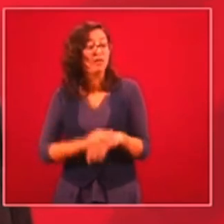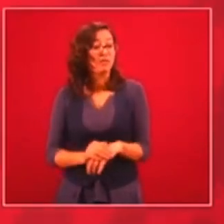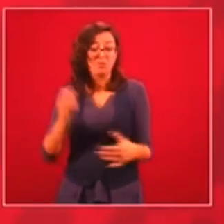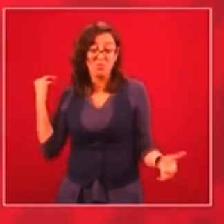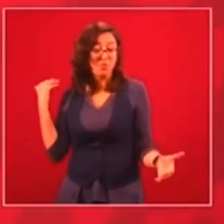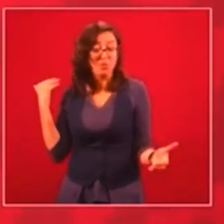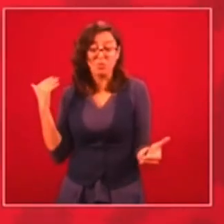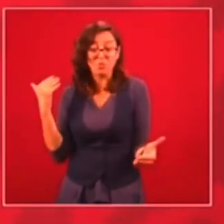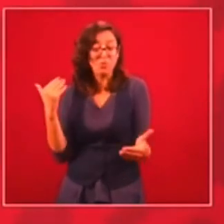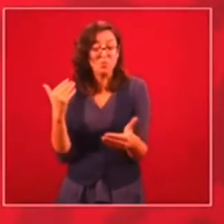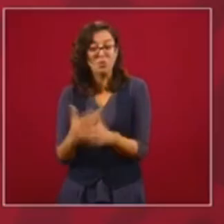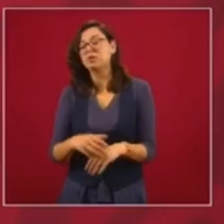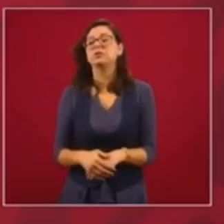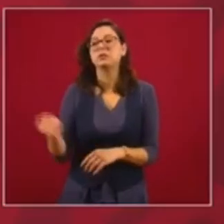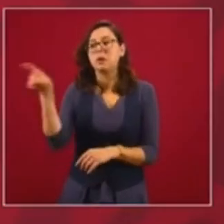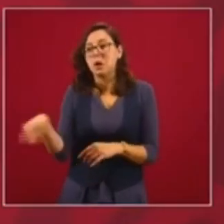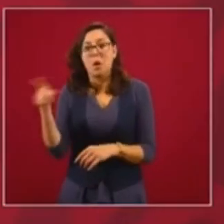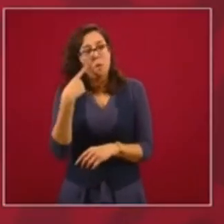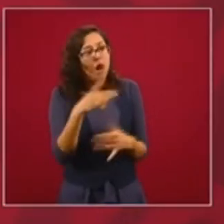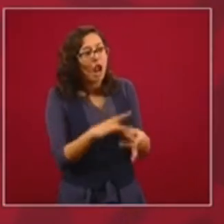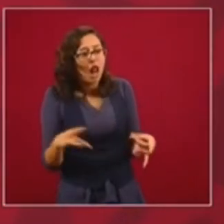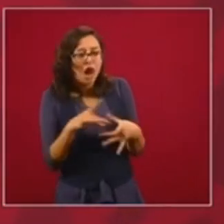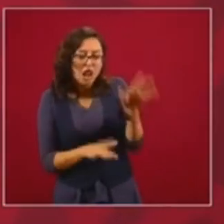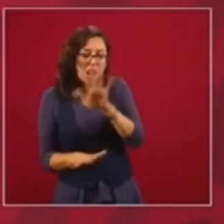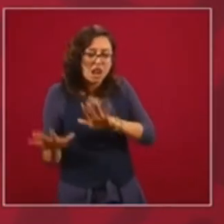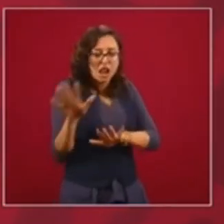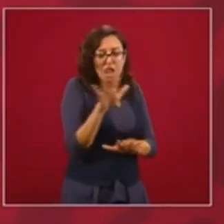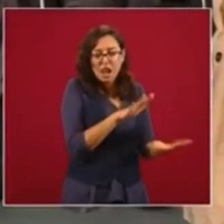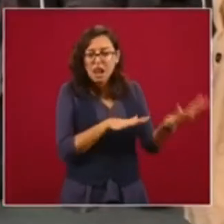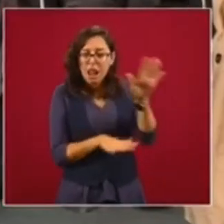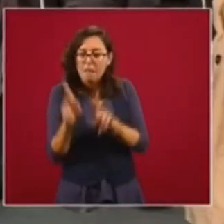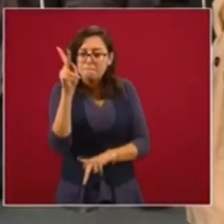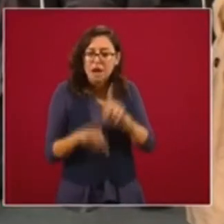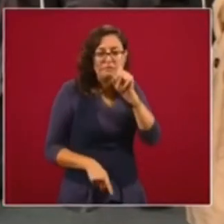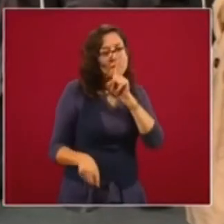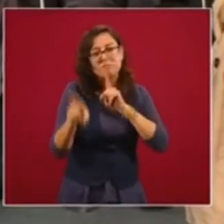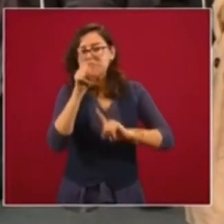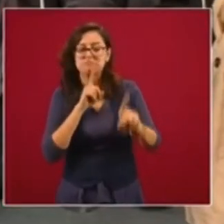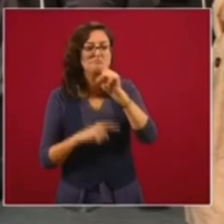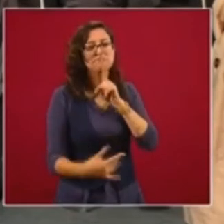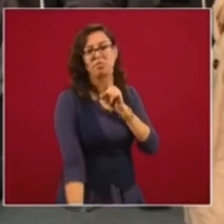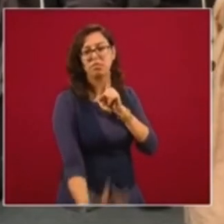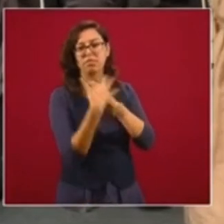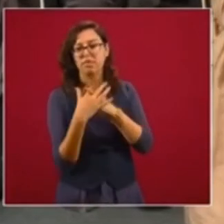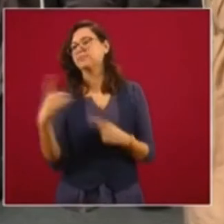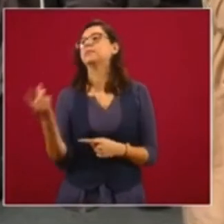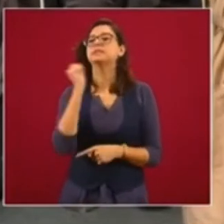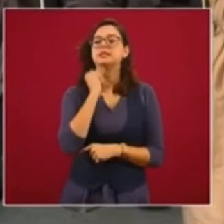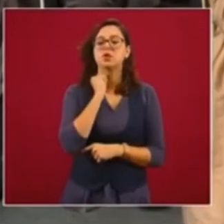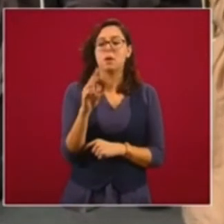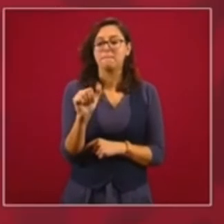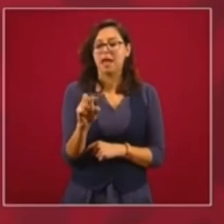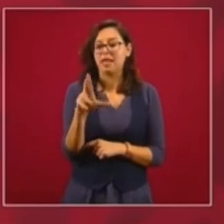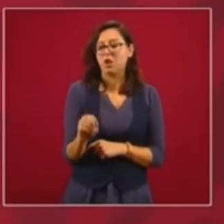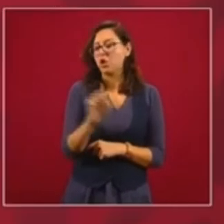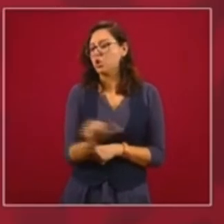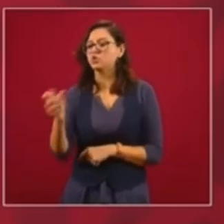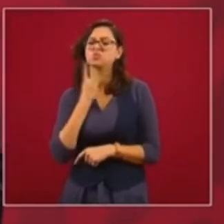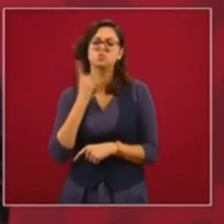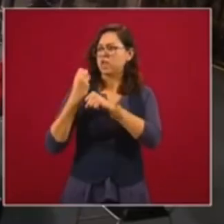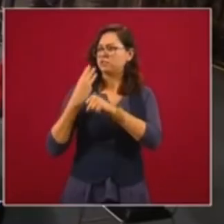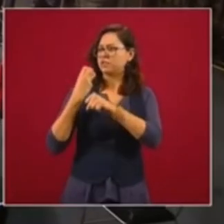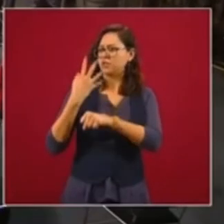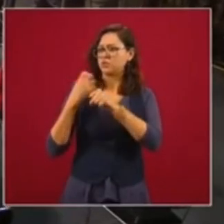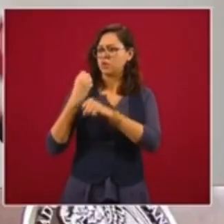actuando con demagogia, queriendo obtener simpatía. Ahí está el senador Madero y otros diputados sacando